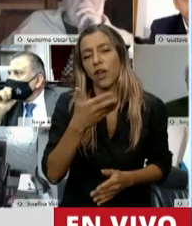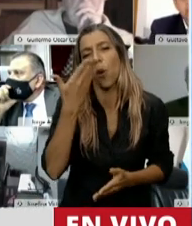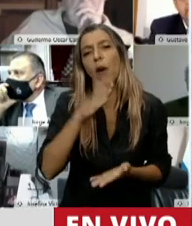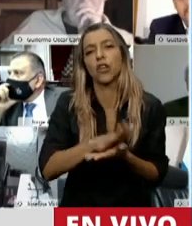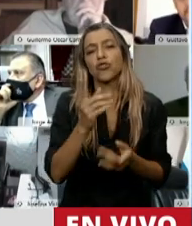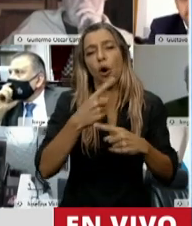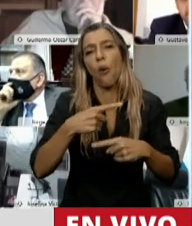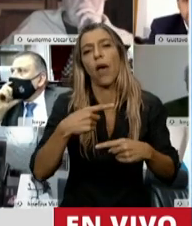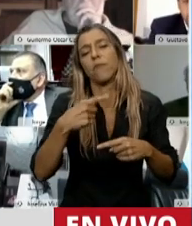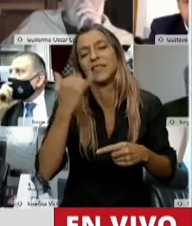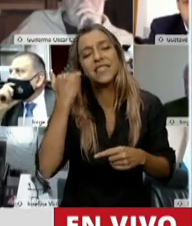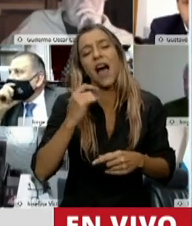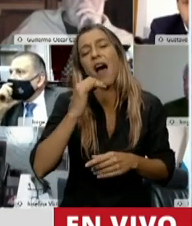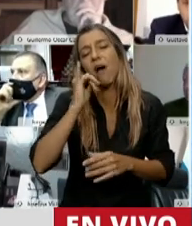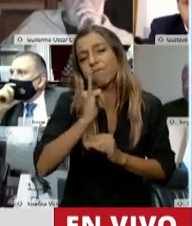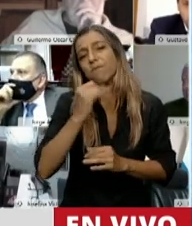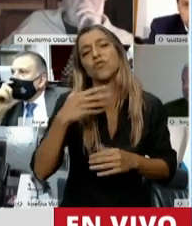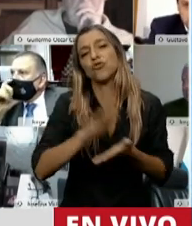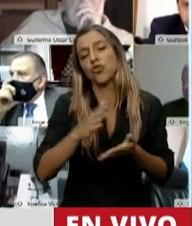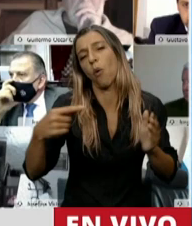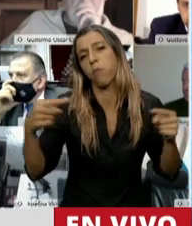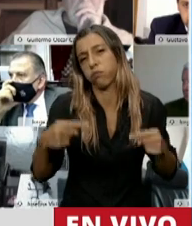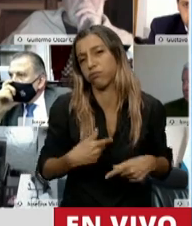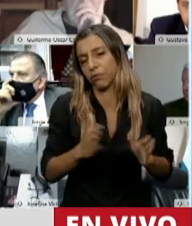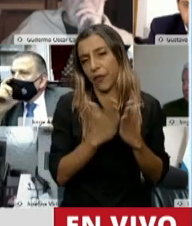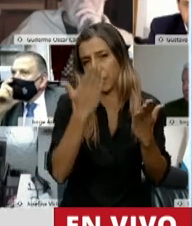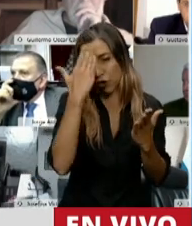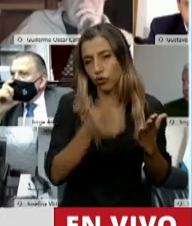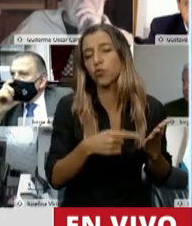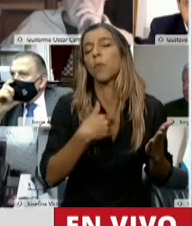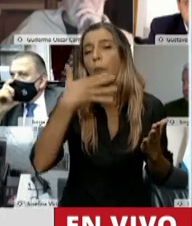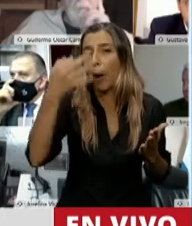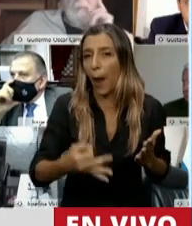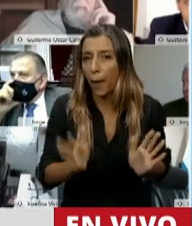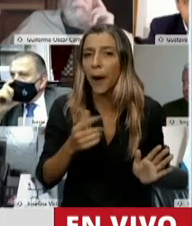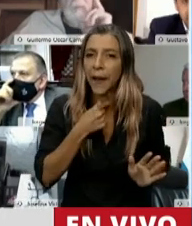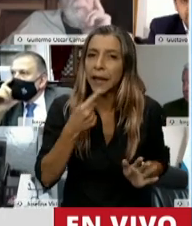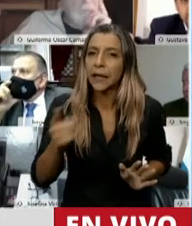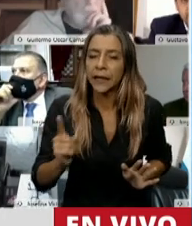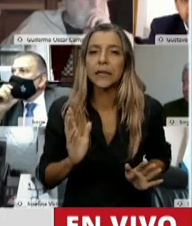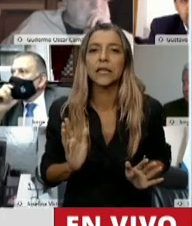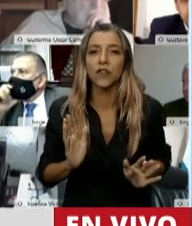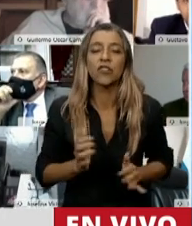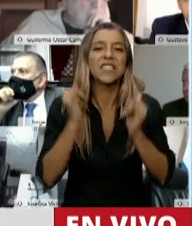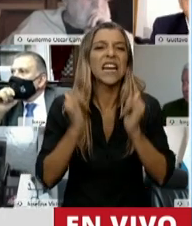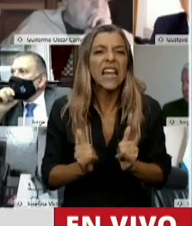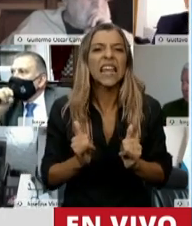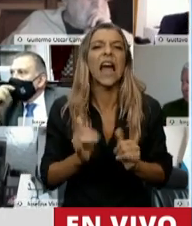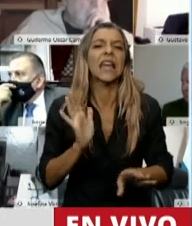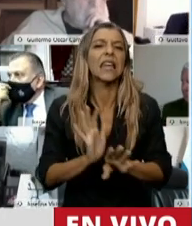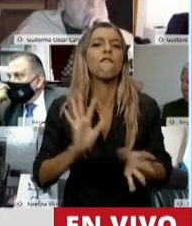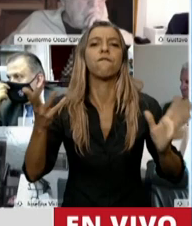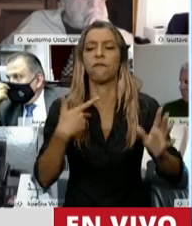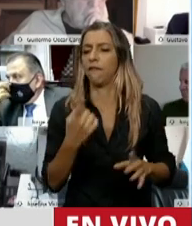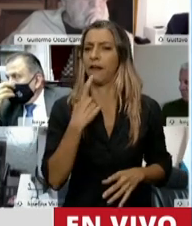constitucionales que me remito en honor a la brevedad. Lo que quiero decir, sí, señor Presidente, es que hay un detector de mentiras